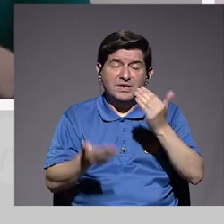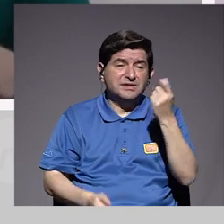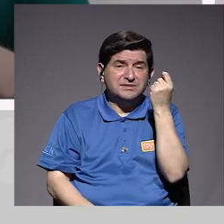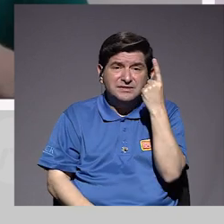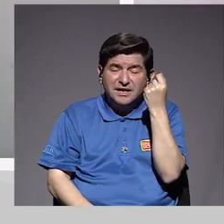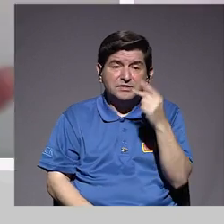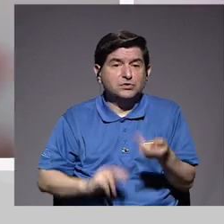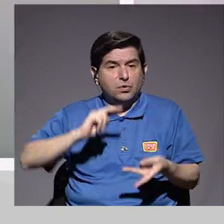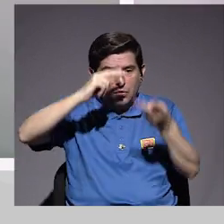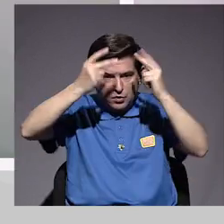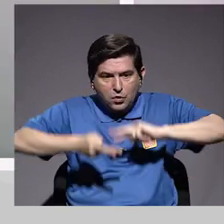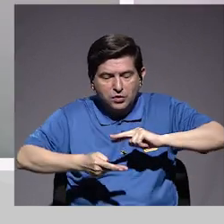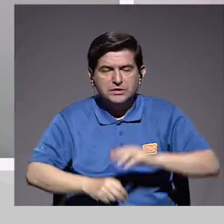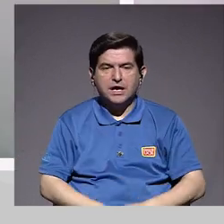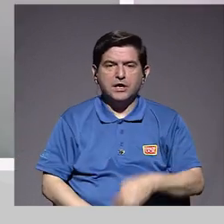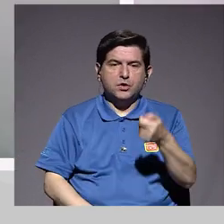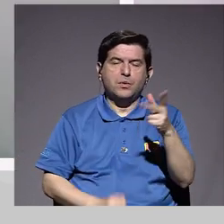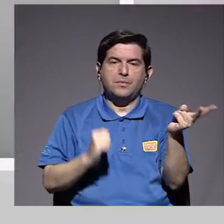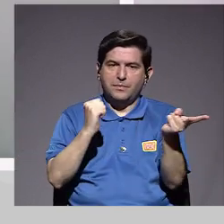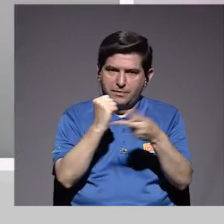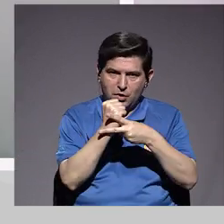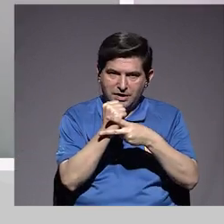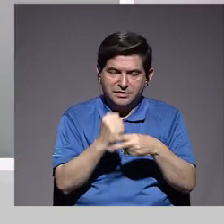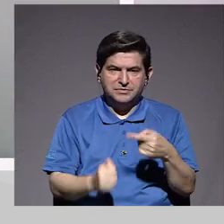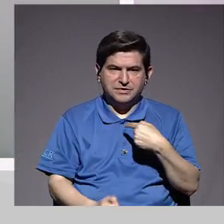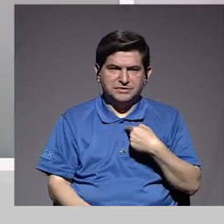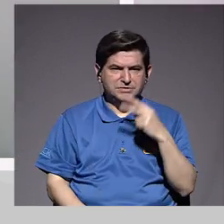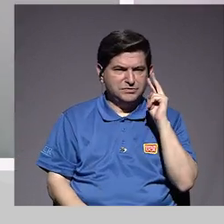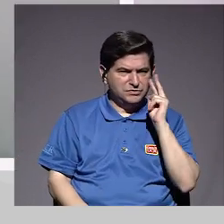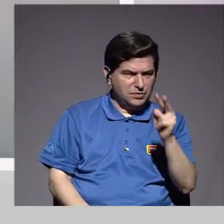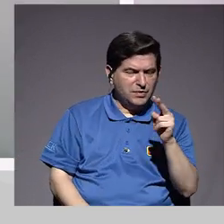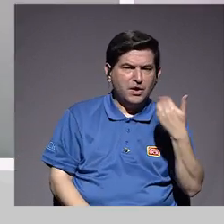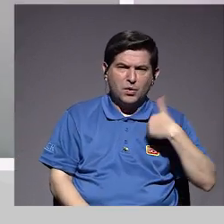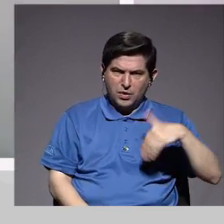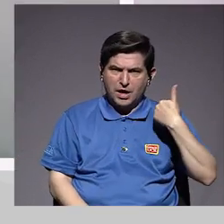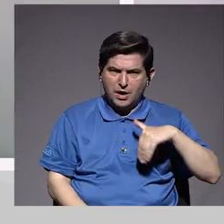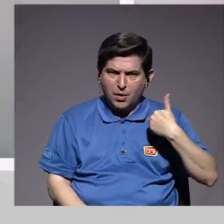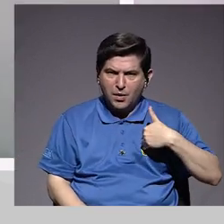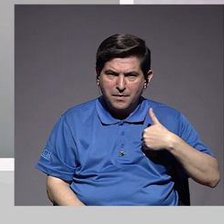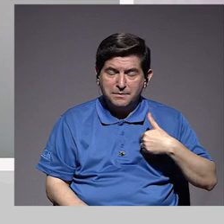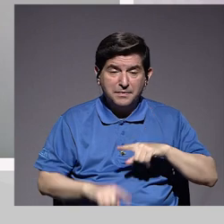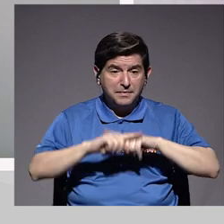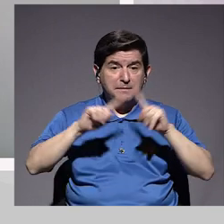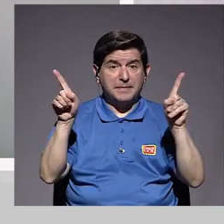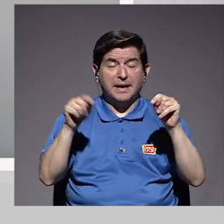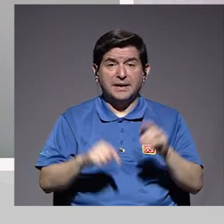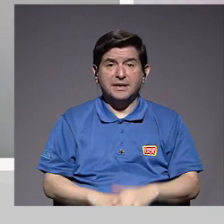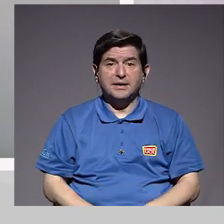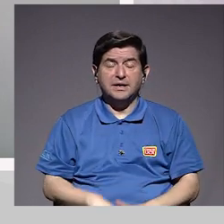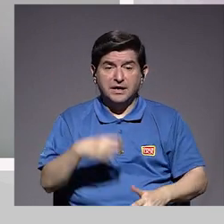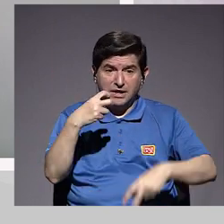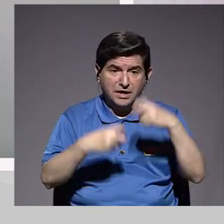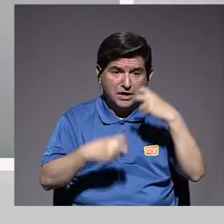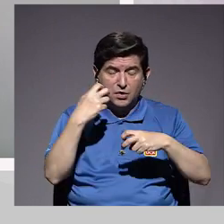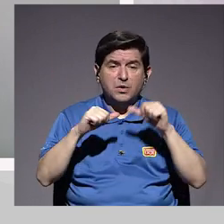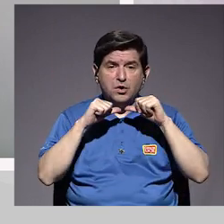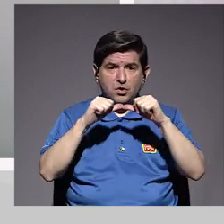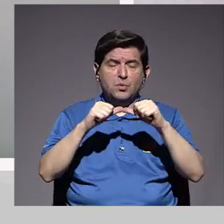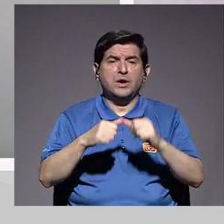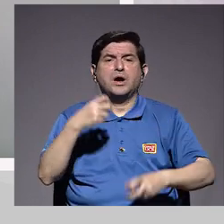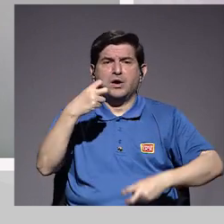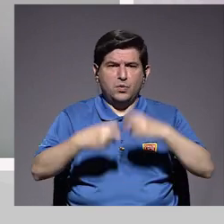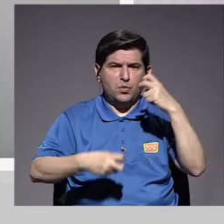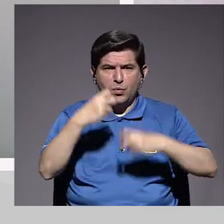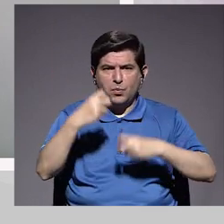posiblemente no me entiende. O al revés, que pocas veces, pues, veo hombres o escucho hombres, pero realmente el problema sí viene